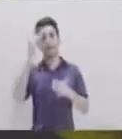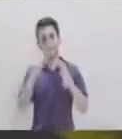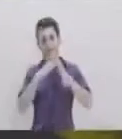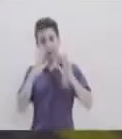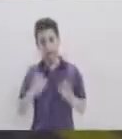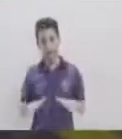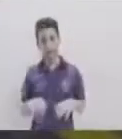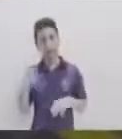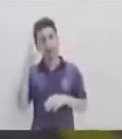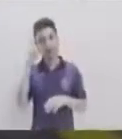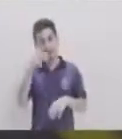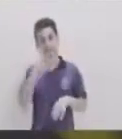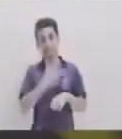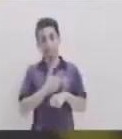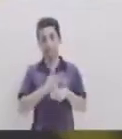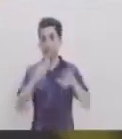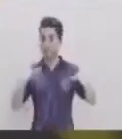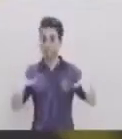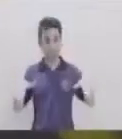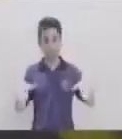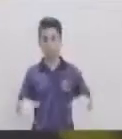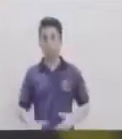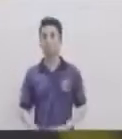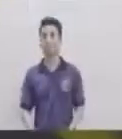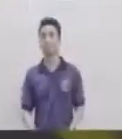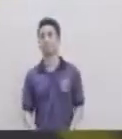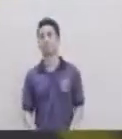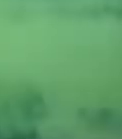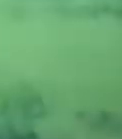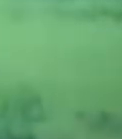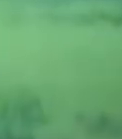Aprendo en casa Y recuerden que Guatemala No se detiene